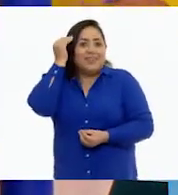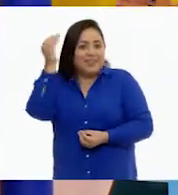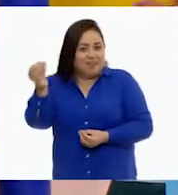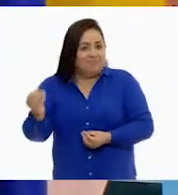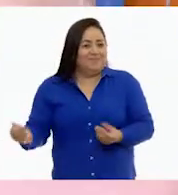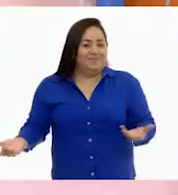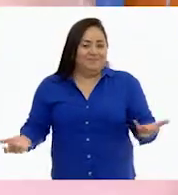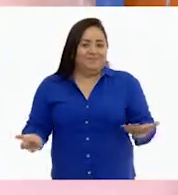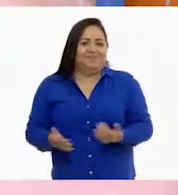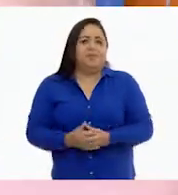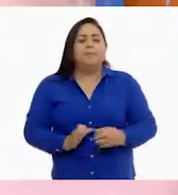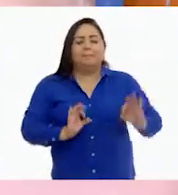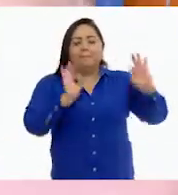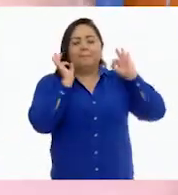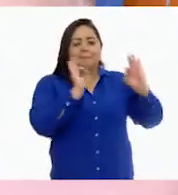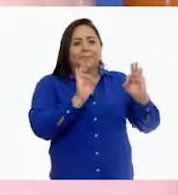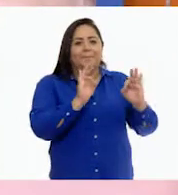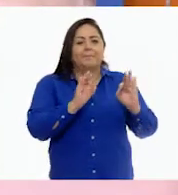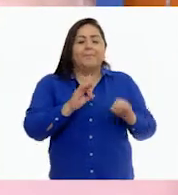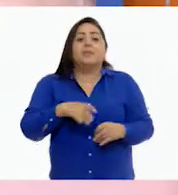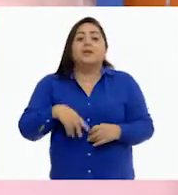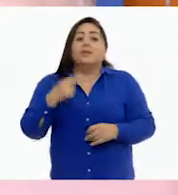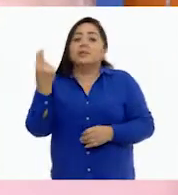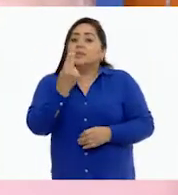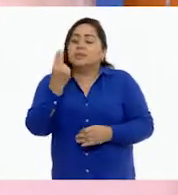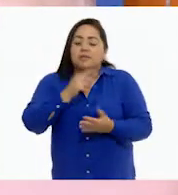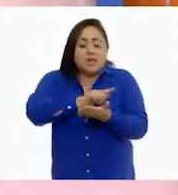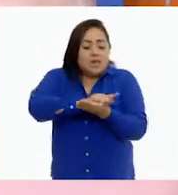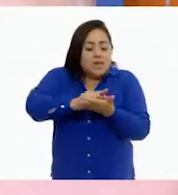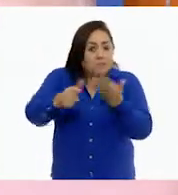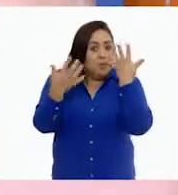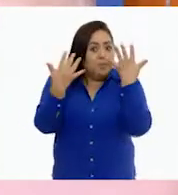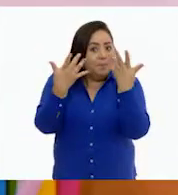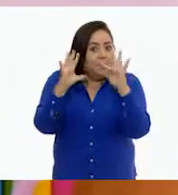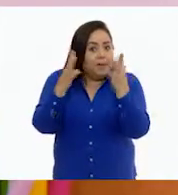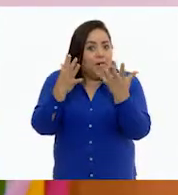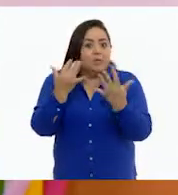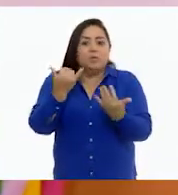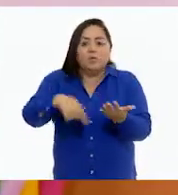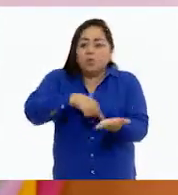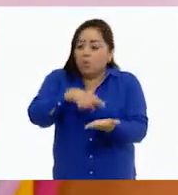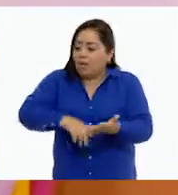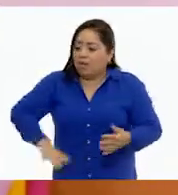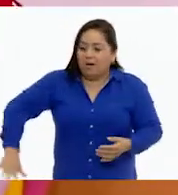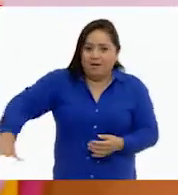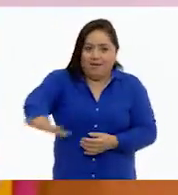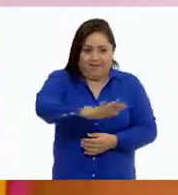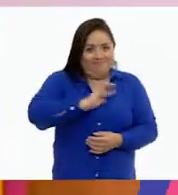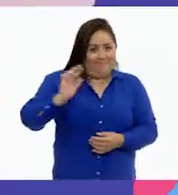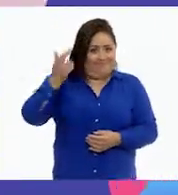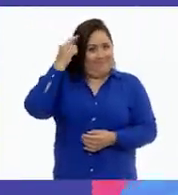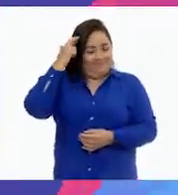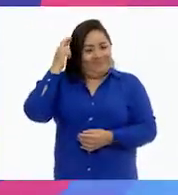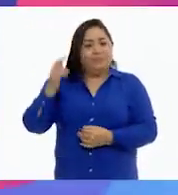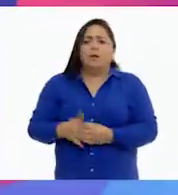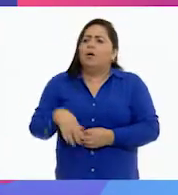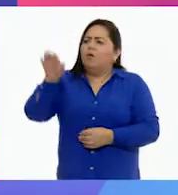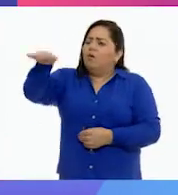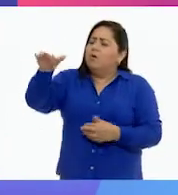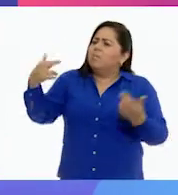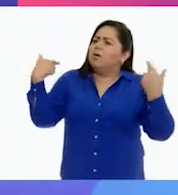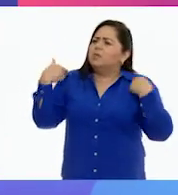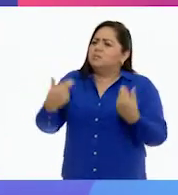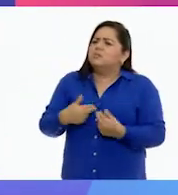¡Ahí está! ¡Perfecto! Hay que tener bien limpias nuestras manos y nuestros espacios, ¿de acuerdo? ¡Exacto! Oiga, maestra,